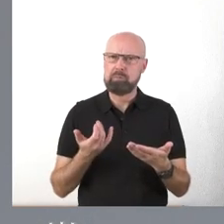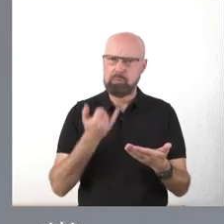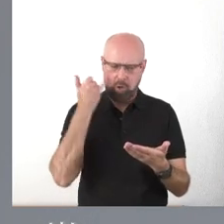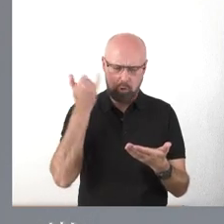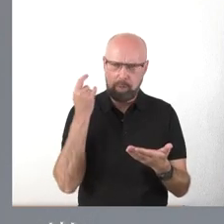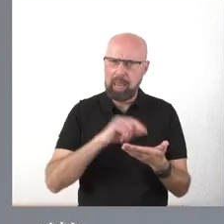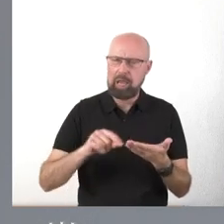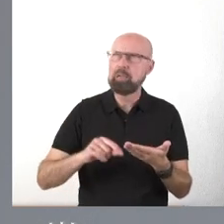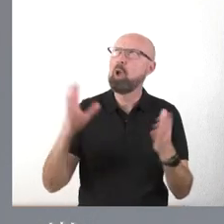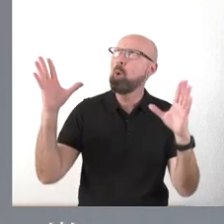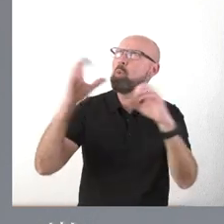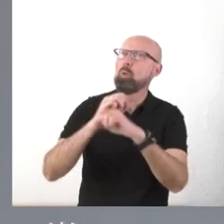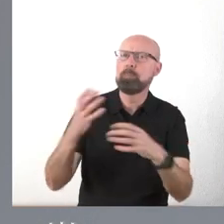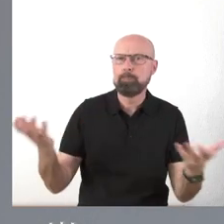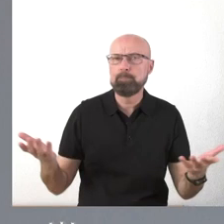Y esa es una situación